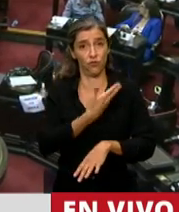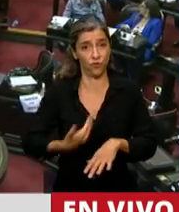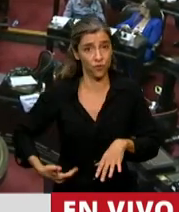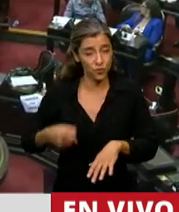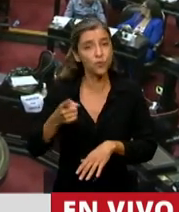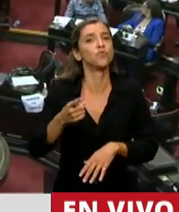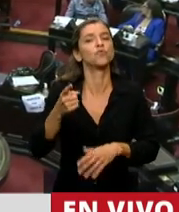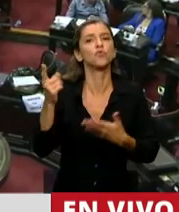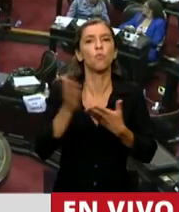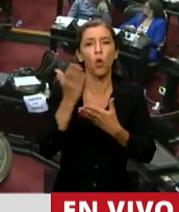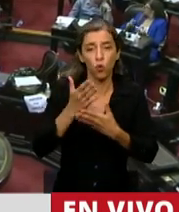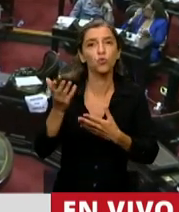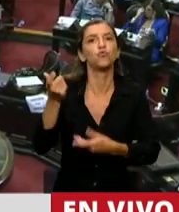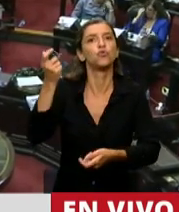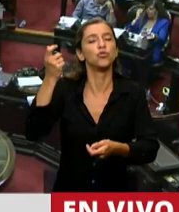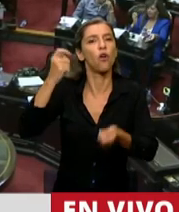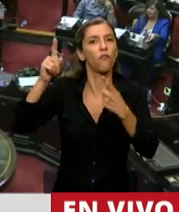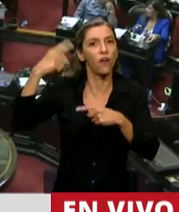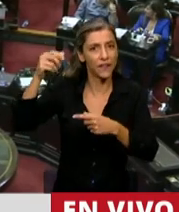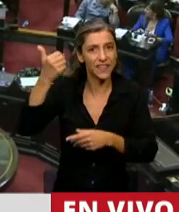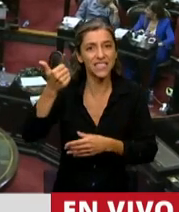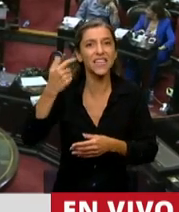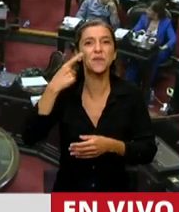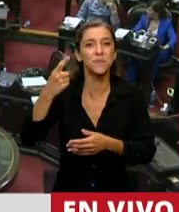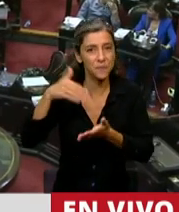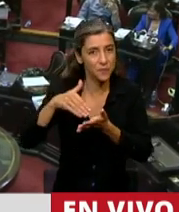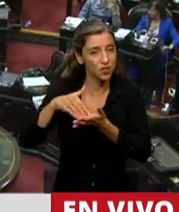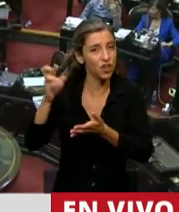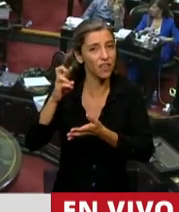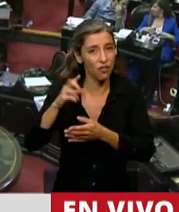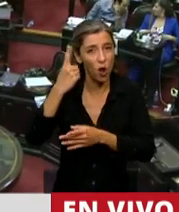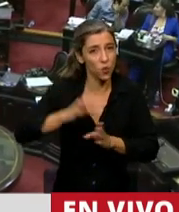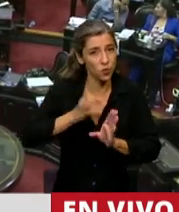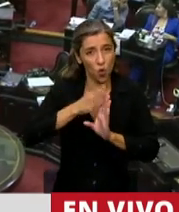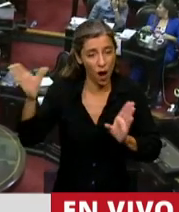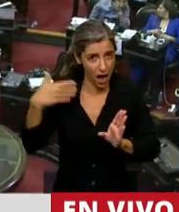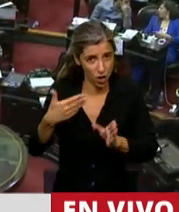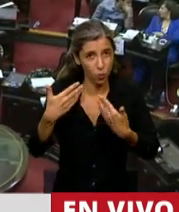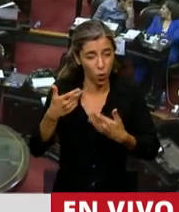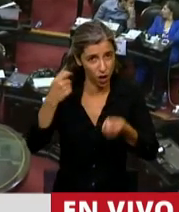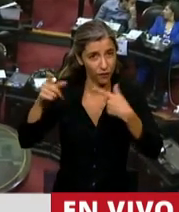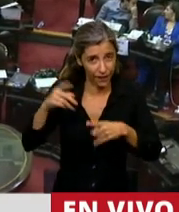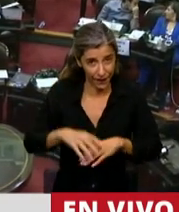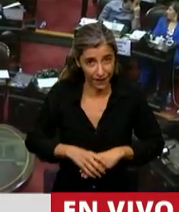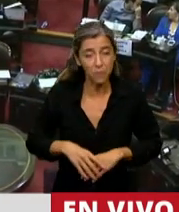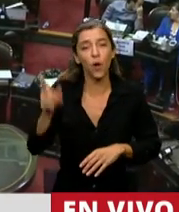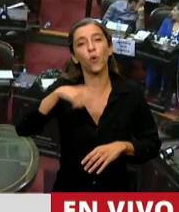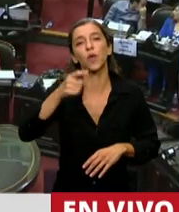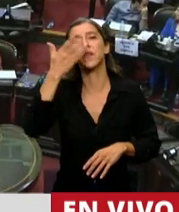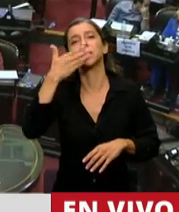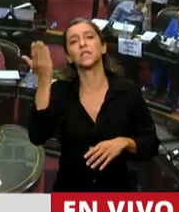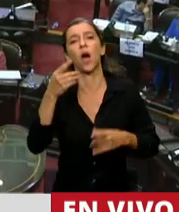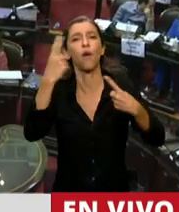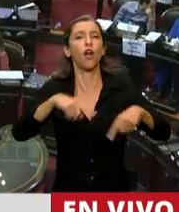exportar 6.000 millones de dólares en un solo año. Hablo también de los unicornios que escandalizan al señor